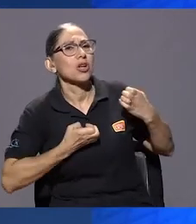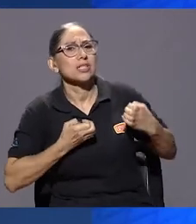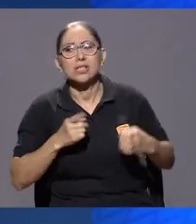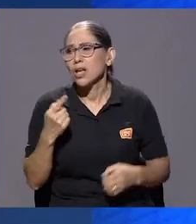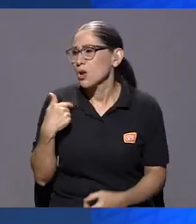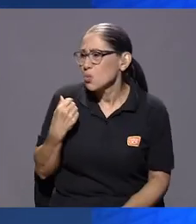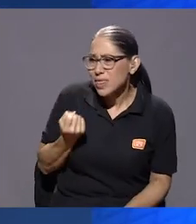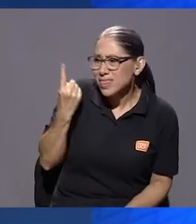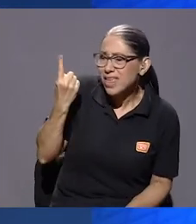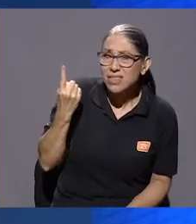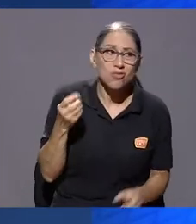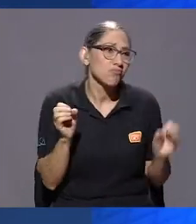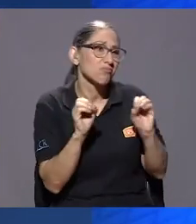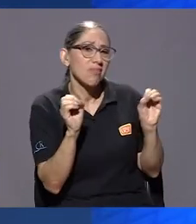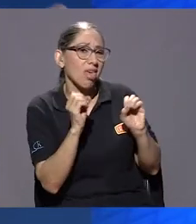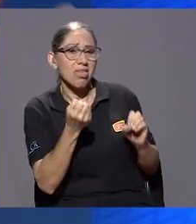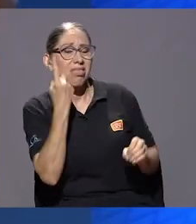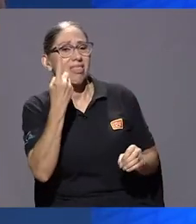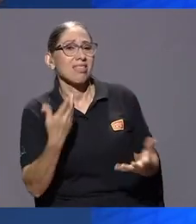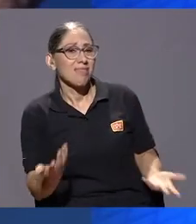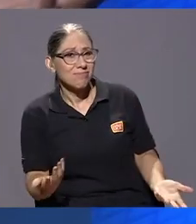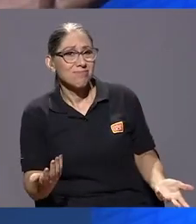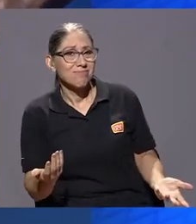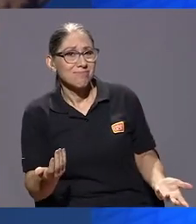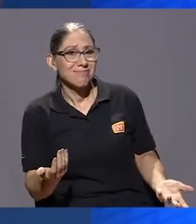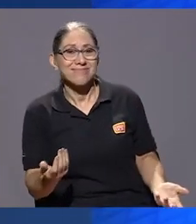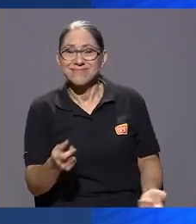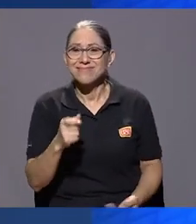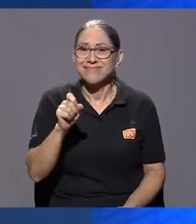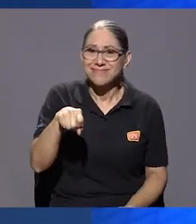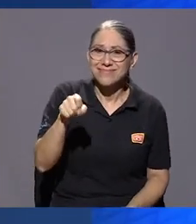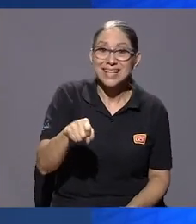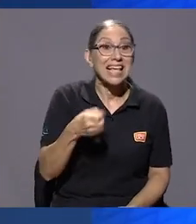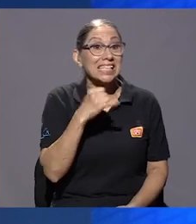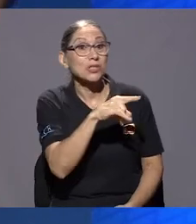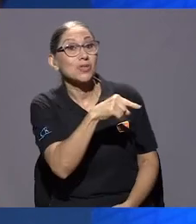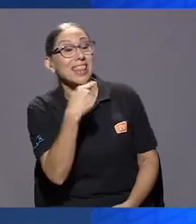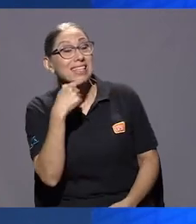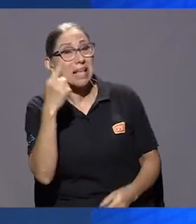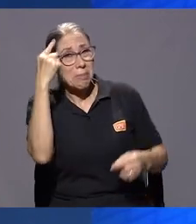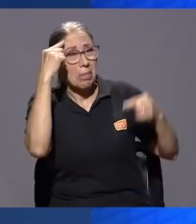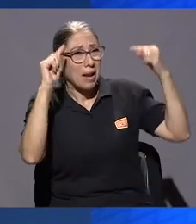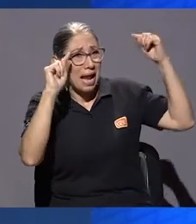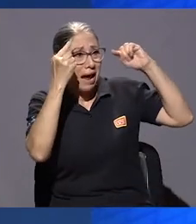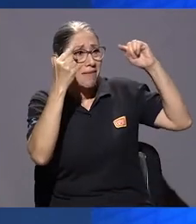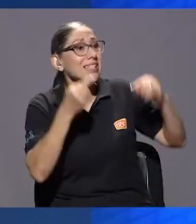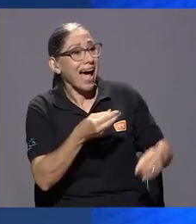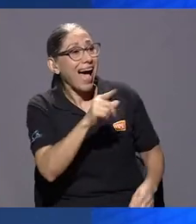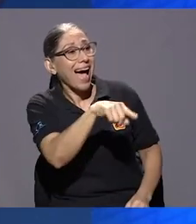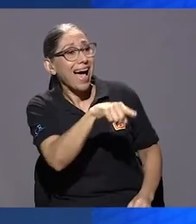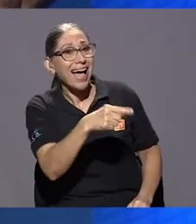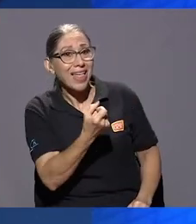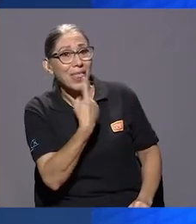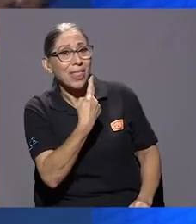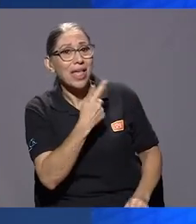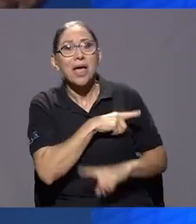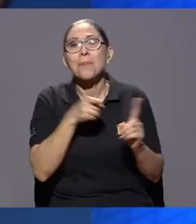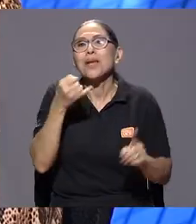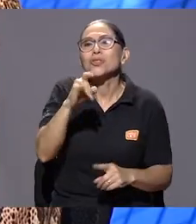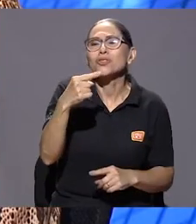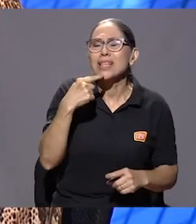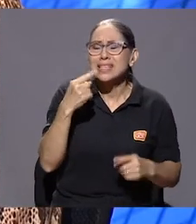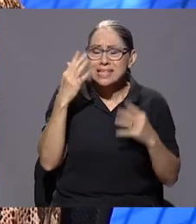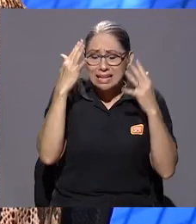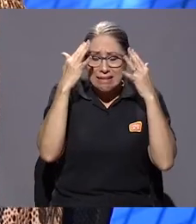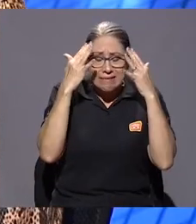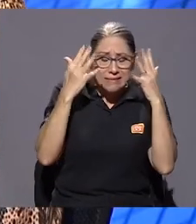Claro, lamentablemente. hiciste, me duele la cabeza, y tómate una pastilla, pero mira, me duele aquí adentro, o tengo ansiedad, o